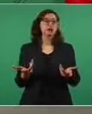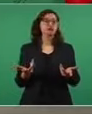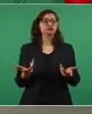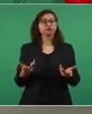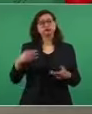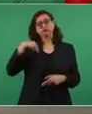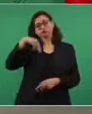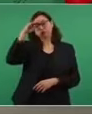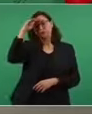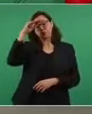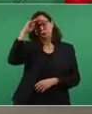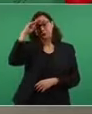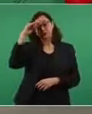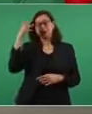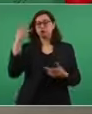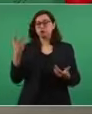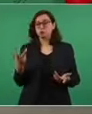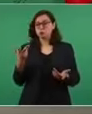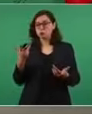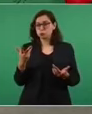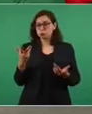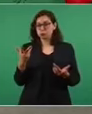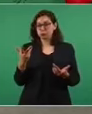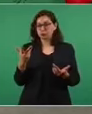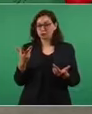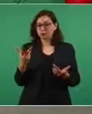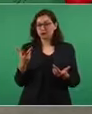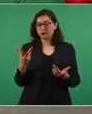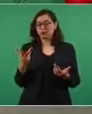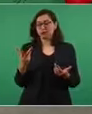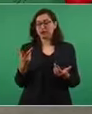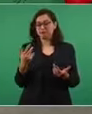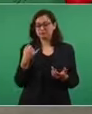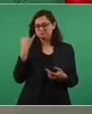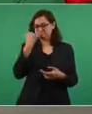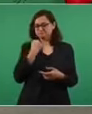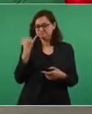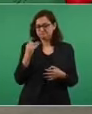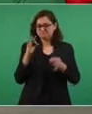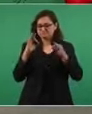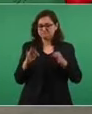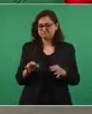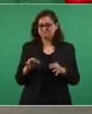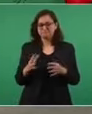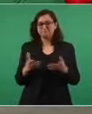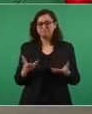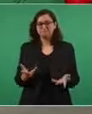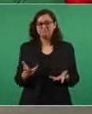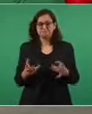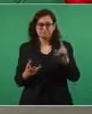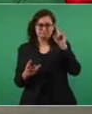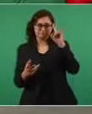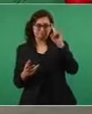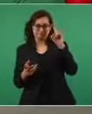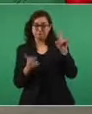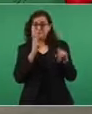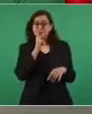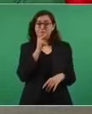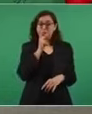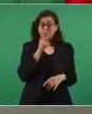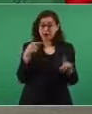de género, es como el papá del diablo, el dinero,